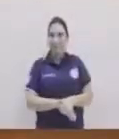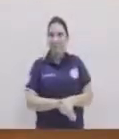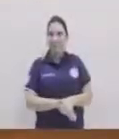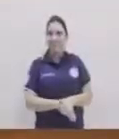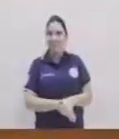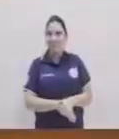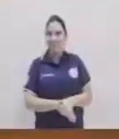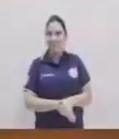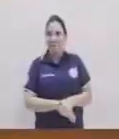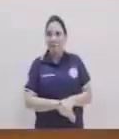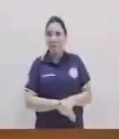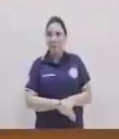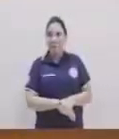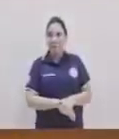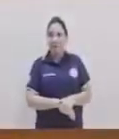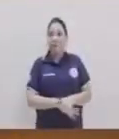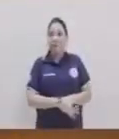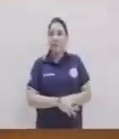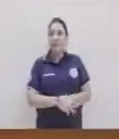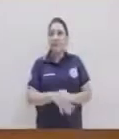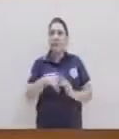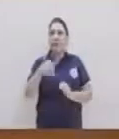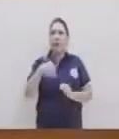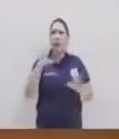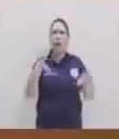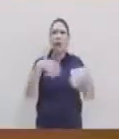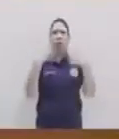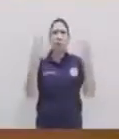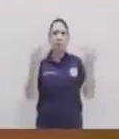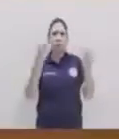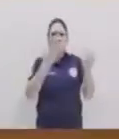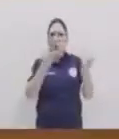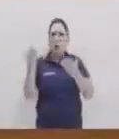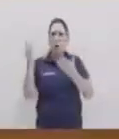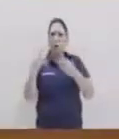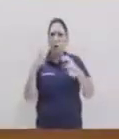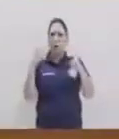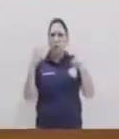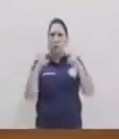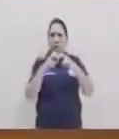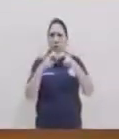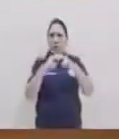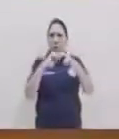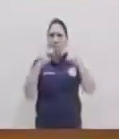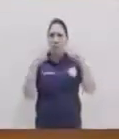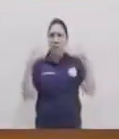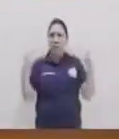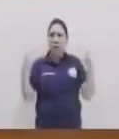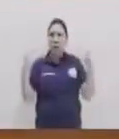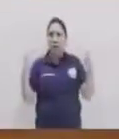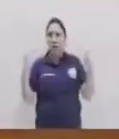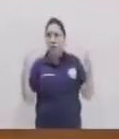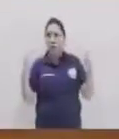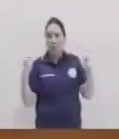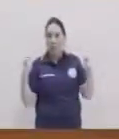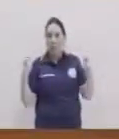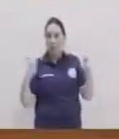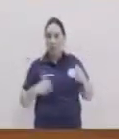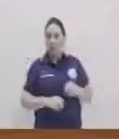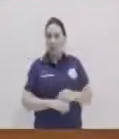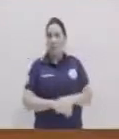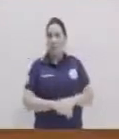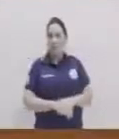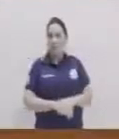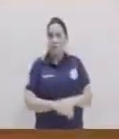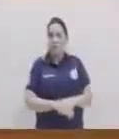super bien ok ahora van a decir ¿cómo lo voy a apagar? solo simplemente lo separamos y la luz ya no da